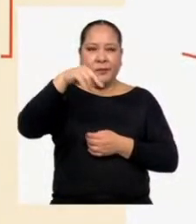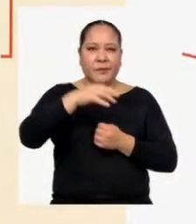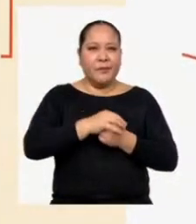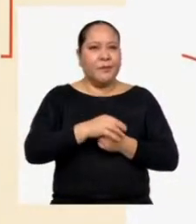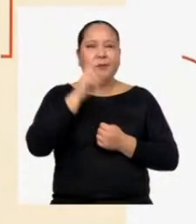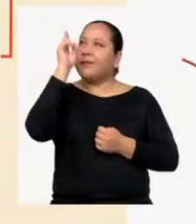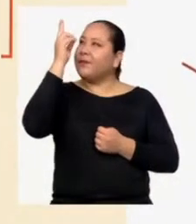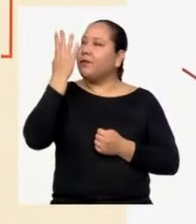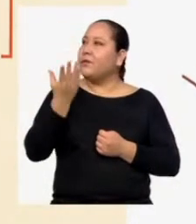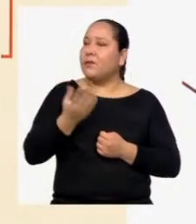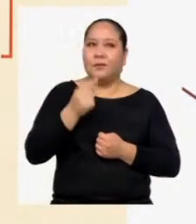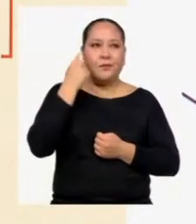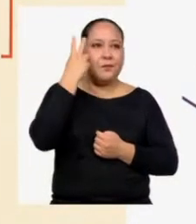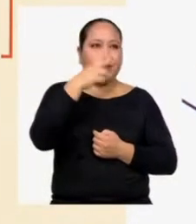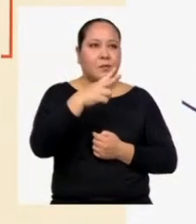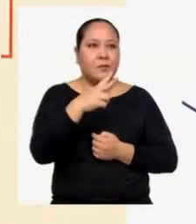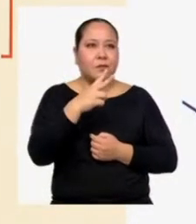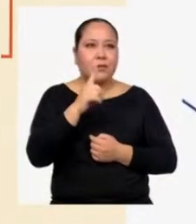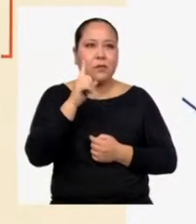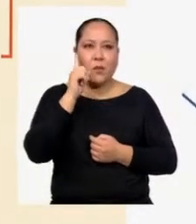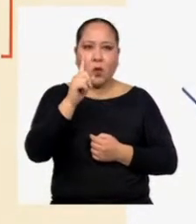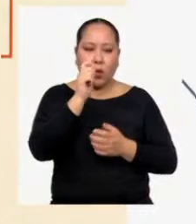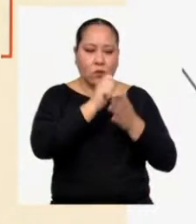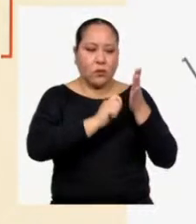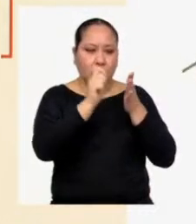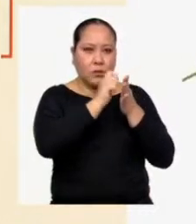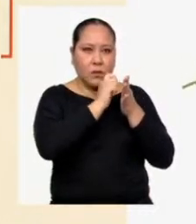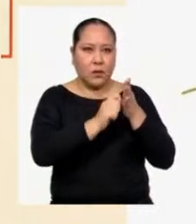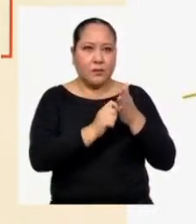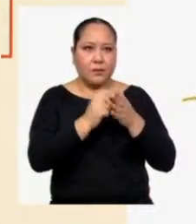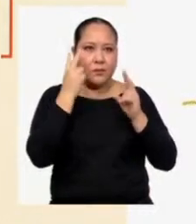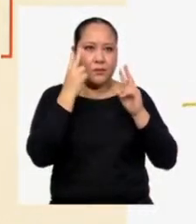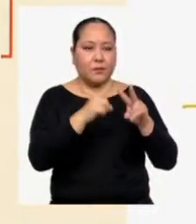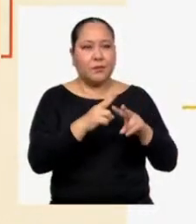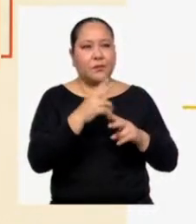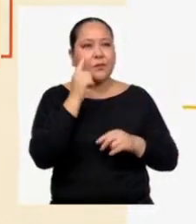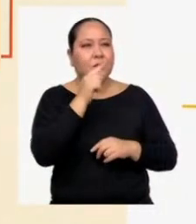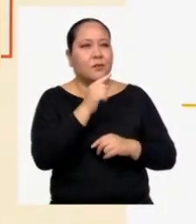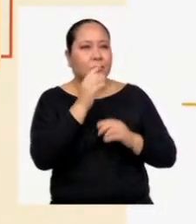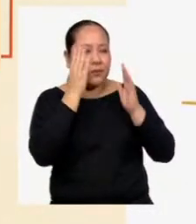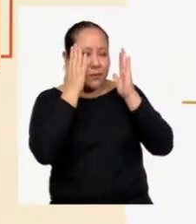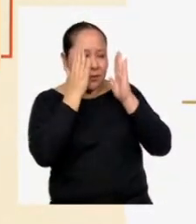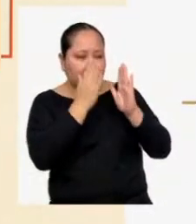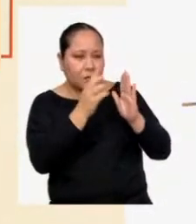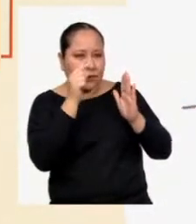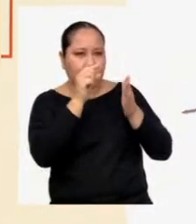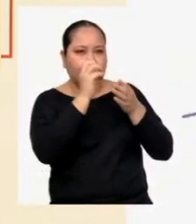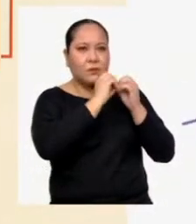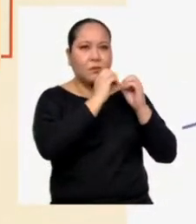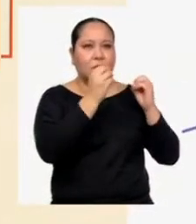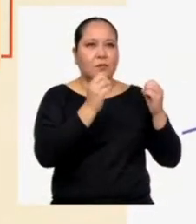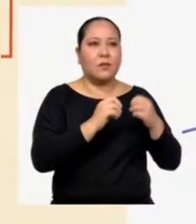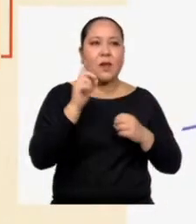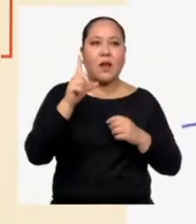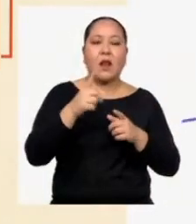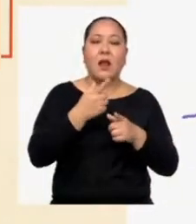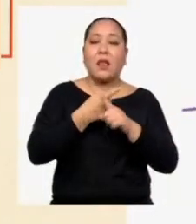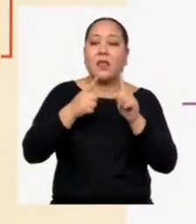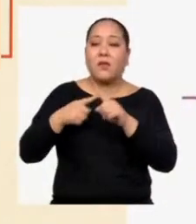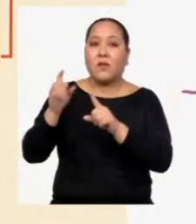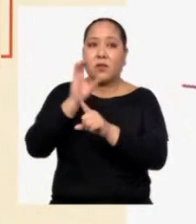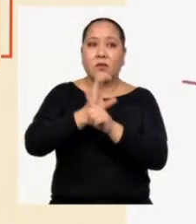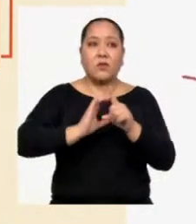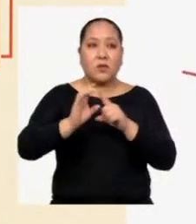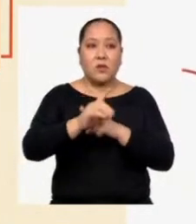Profesora, aquí veo un solo asterisco Mira, observemos detenidamente la oración La diversidad cultural